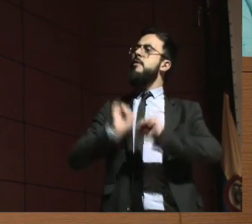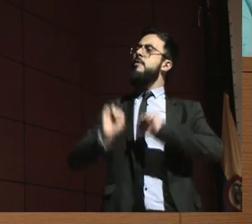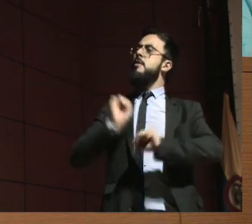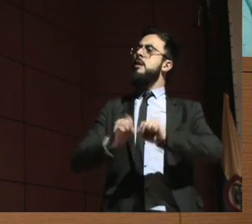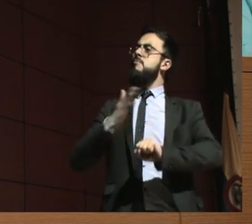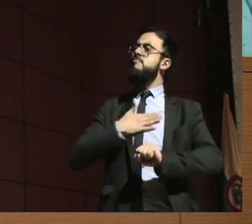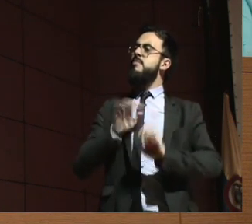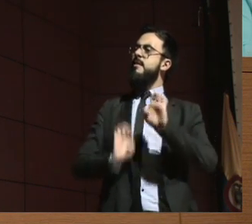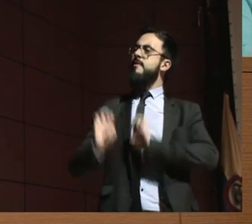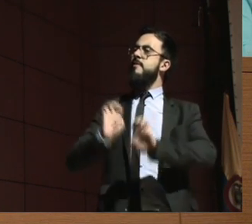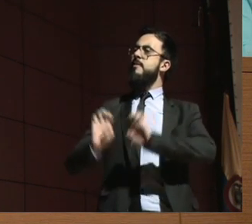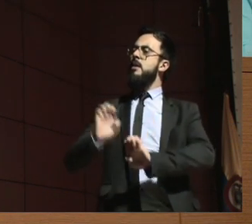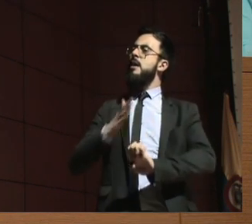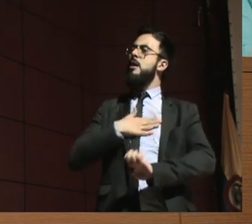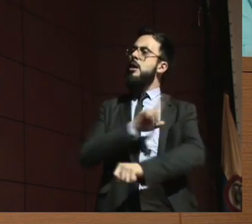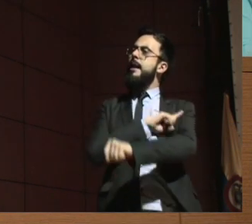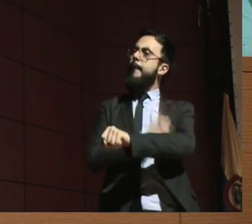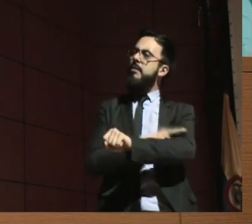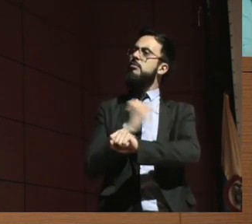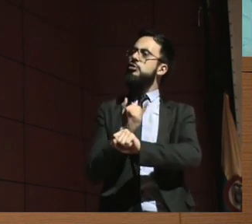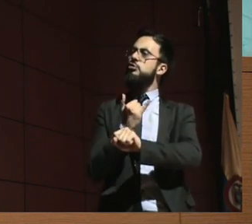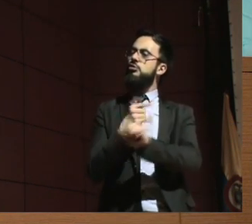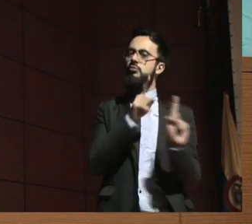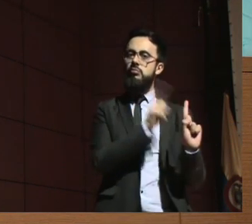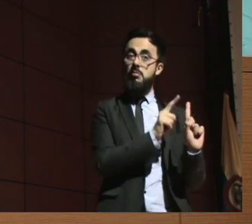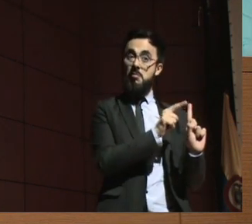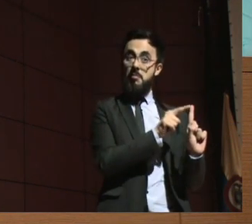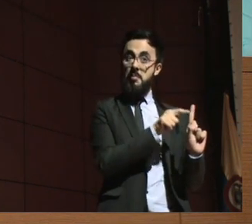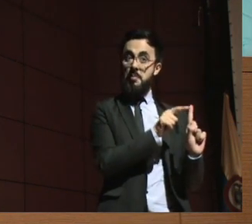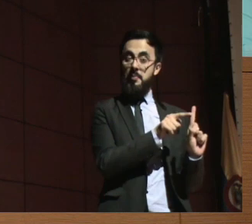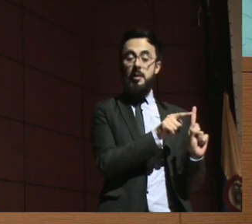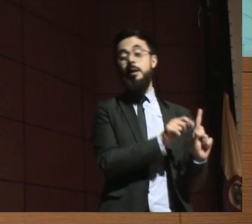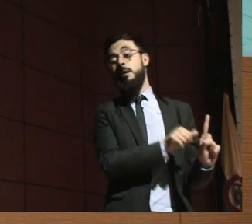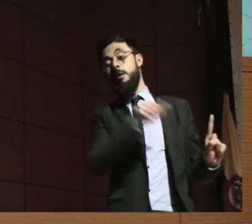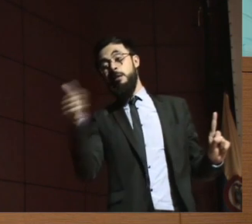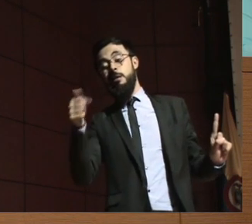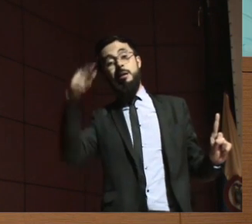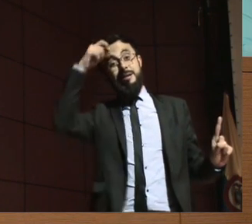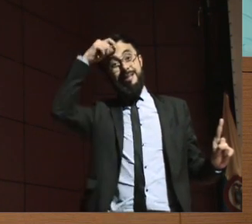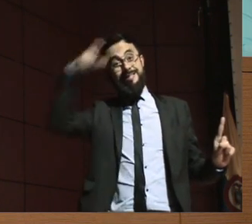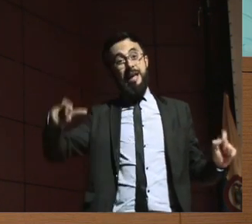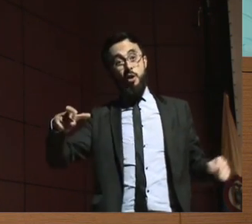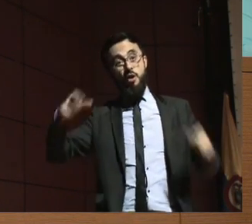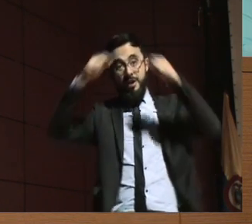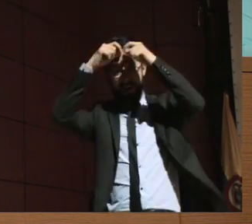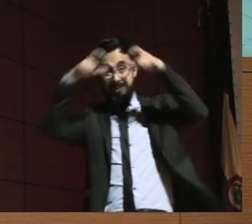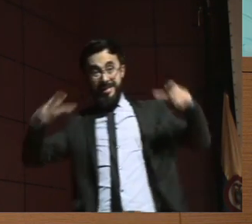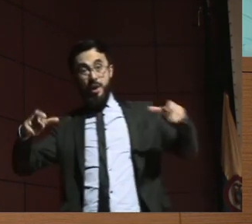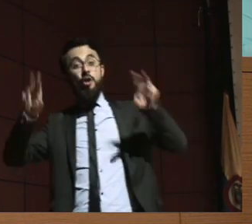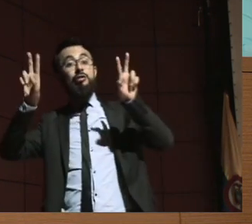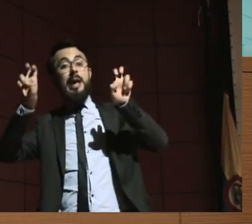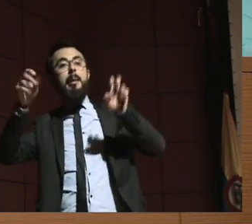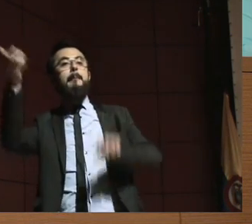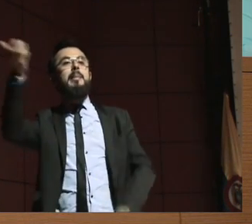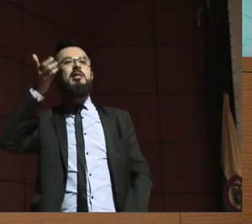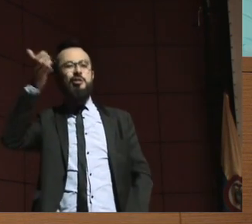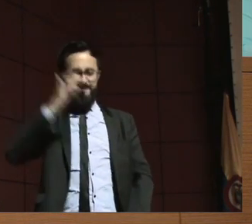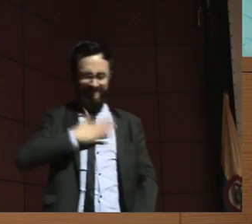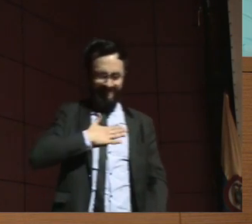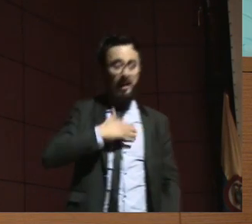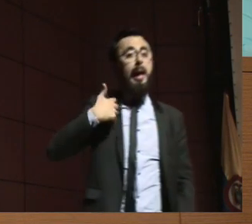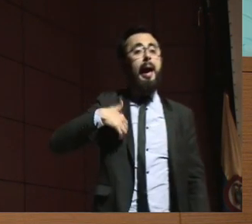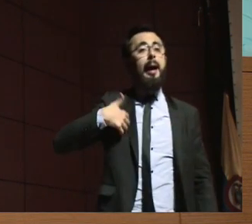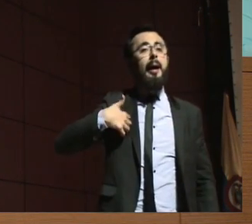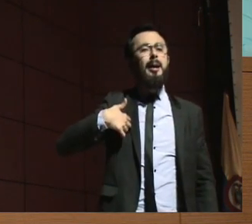Y la otra cosa, para el Estado también, es respecto de las pensiones. Esto en mi país ha pasado muchísimo.